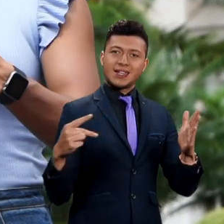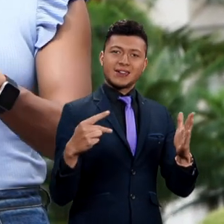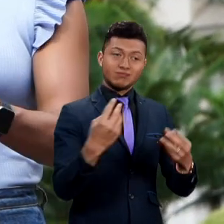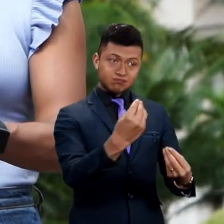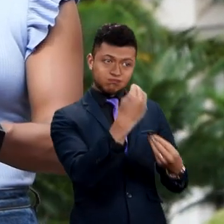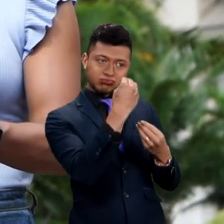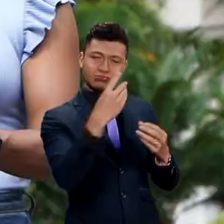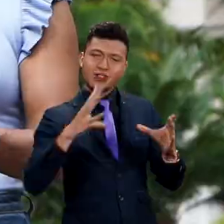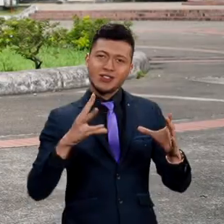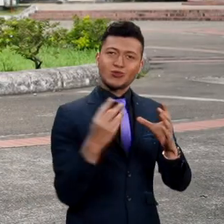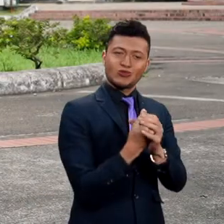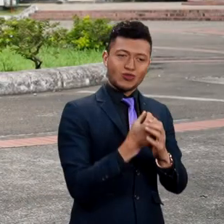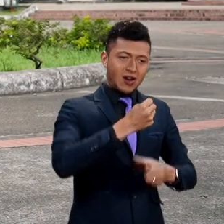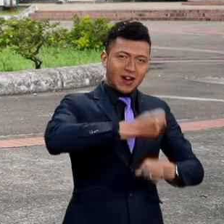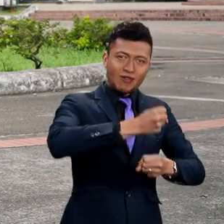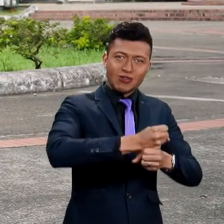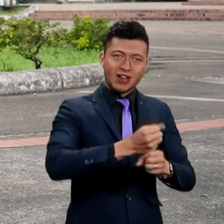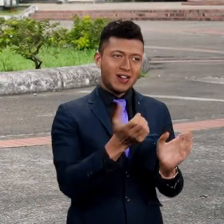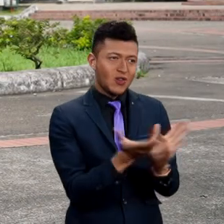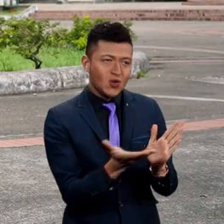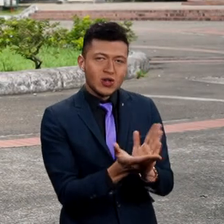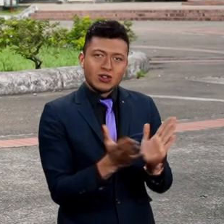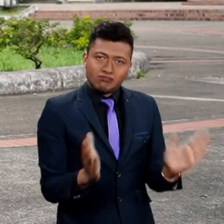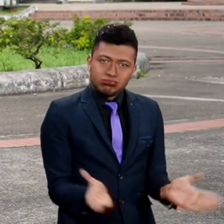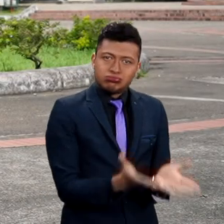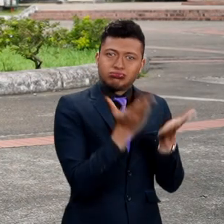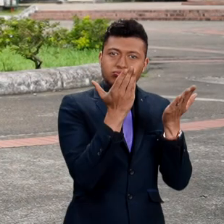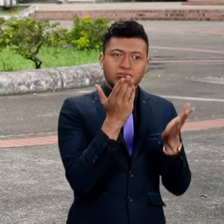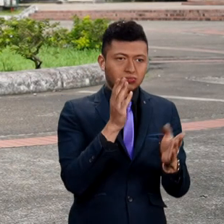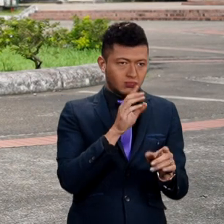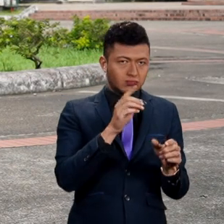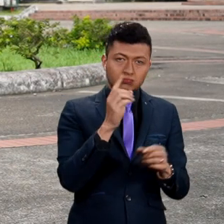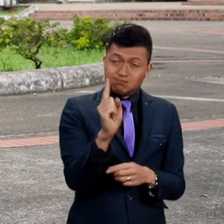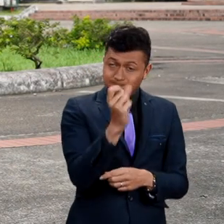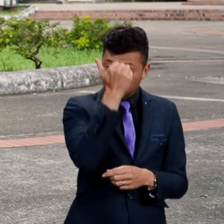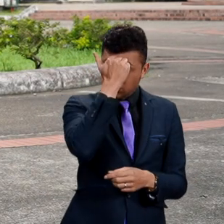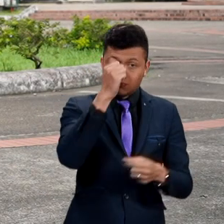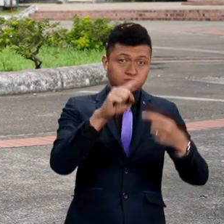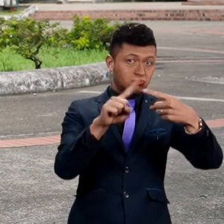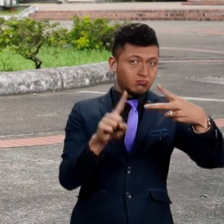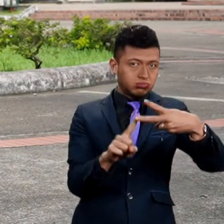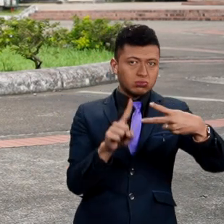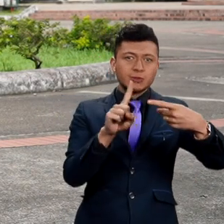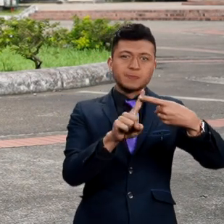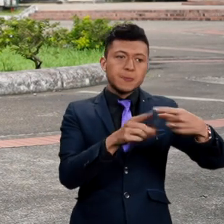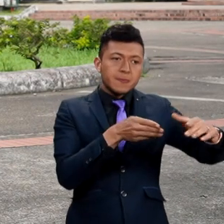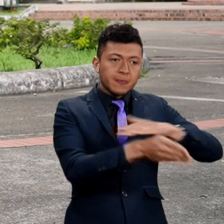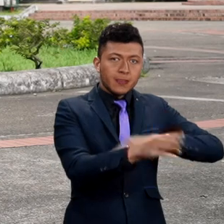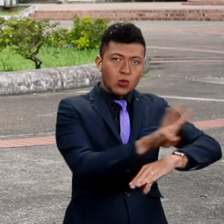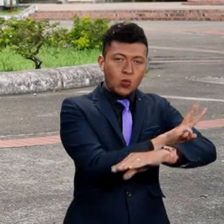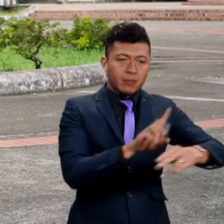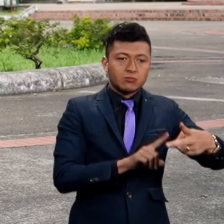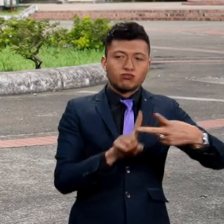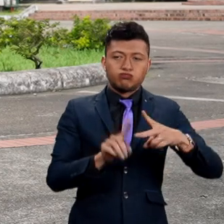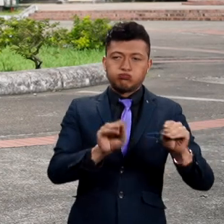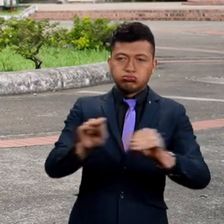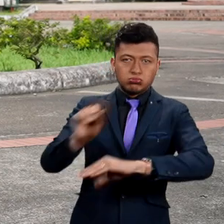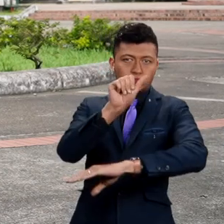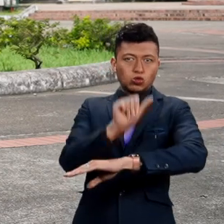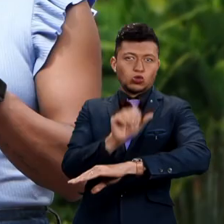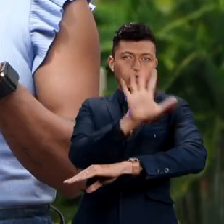para apropiarse de las TIC y prepararse para la inclusión laboral y educativa por medio de dos puntos claves, la